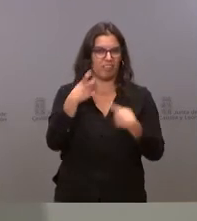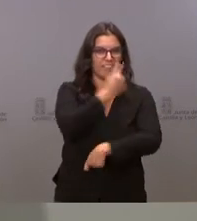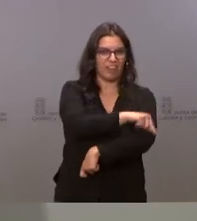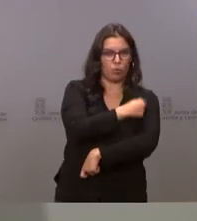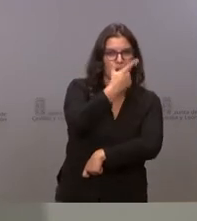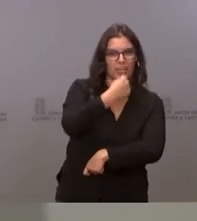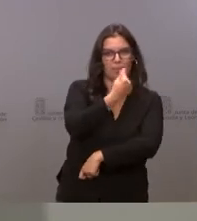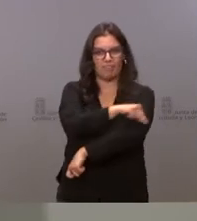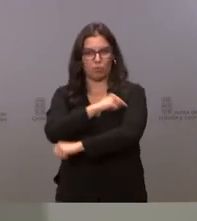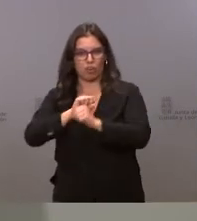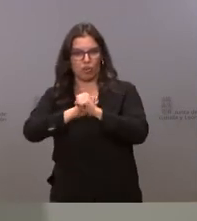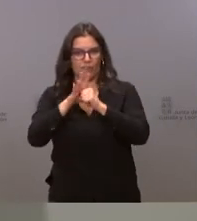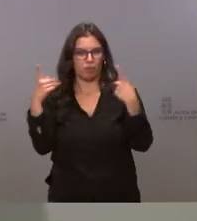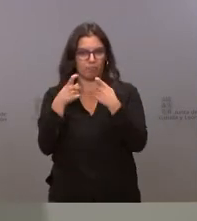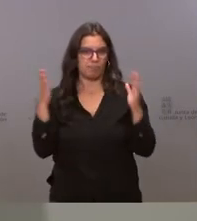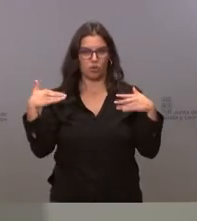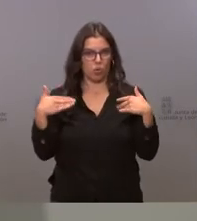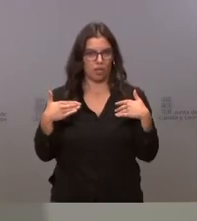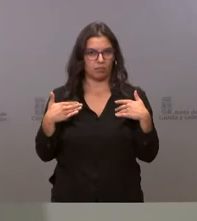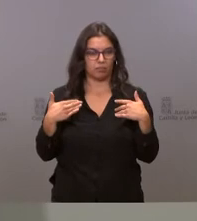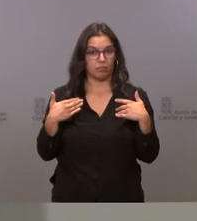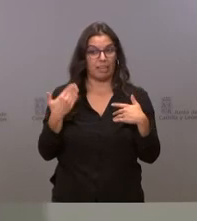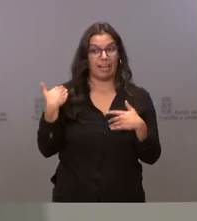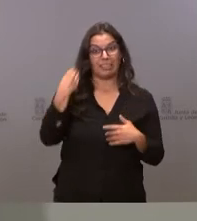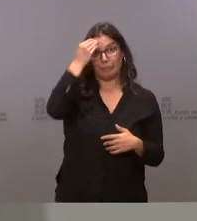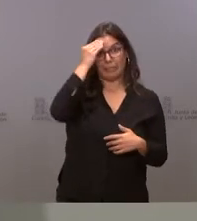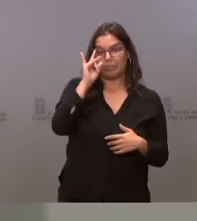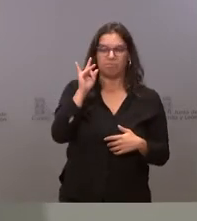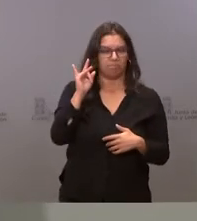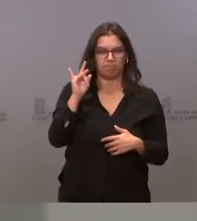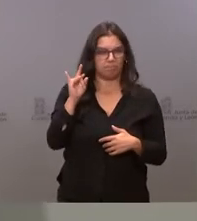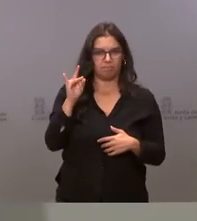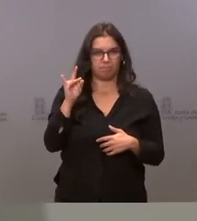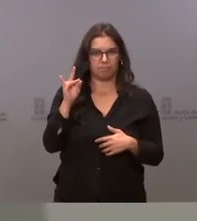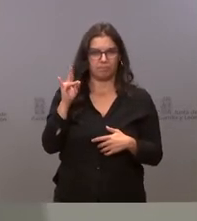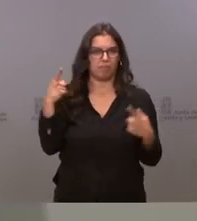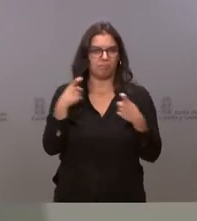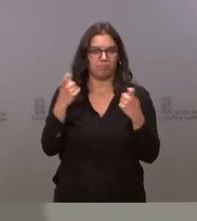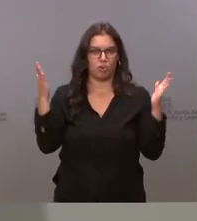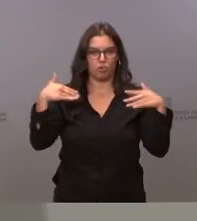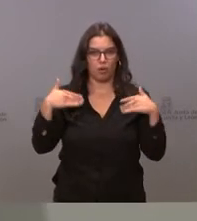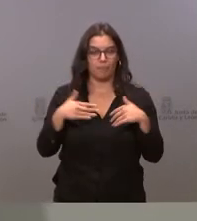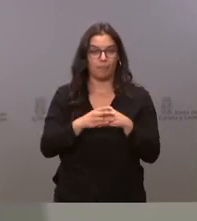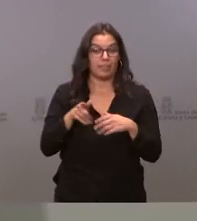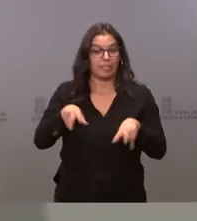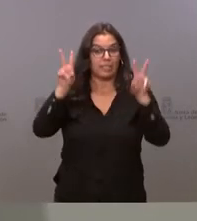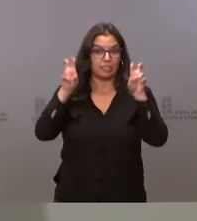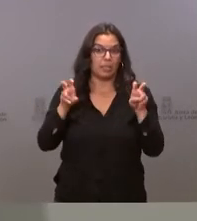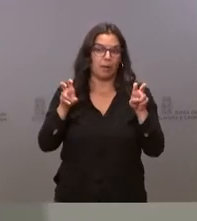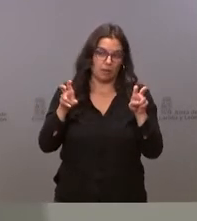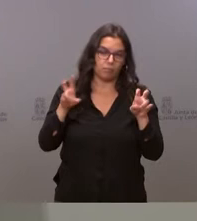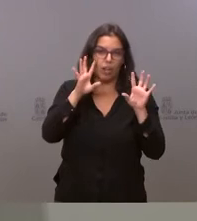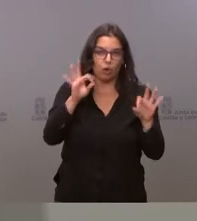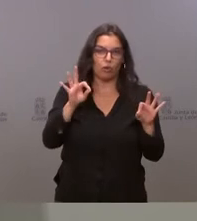de la gripe a pesar de lo que se tenía previsto anteriormente. Eso es un asunto que está naturalmente